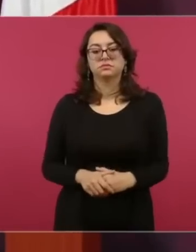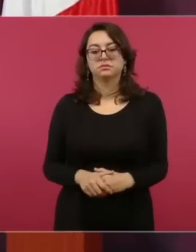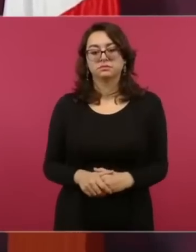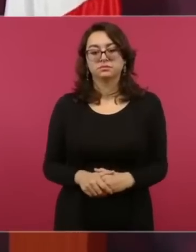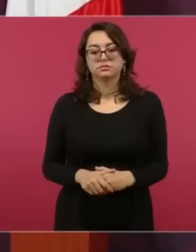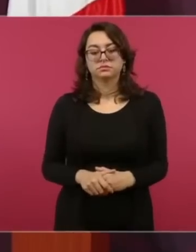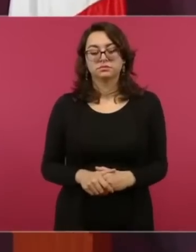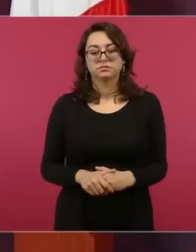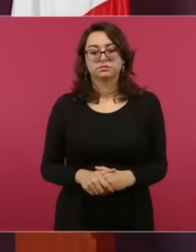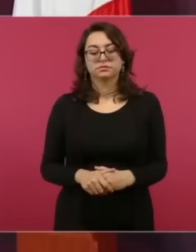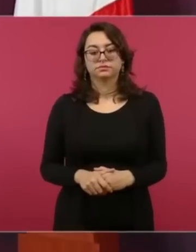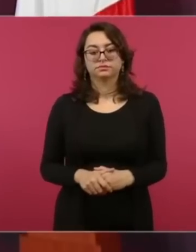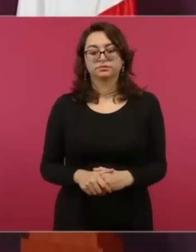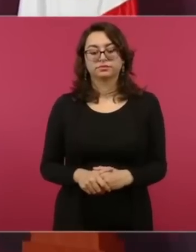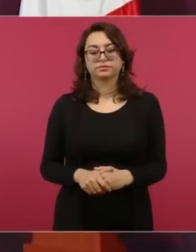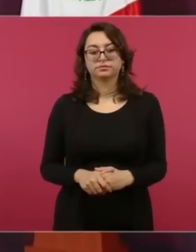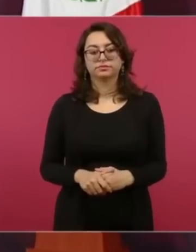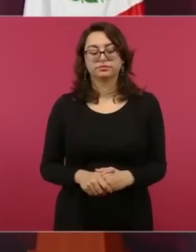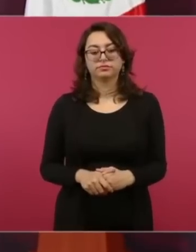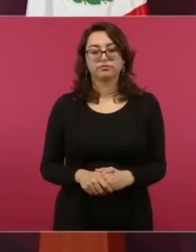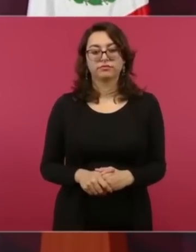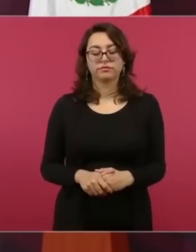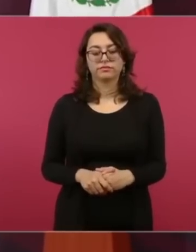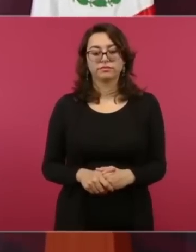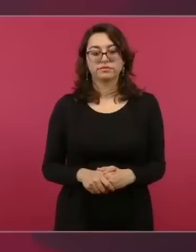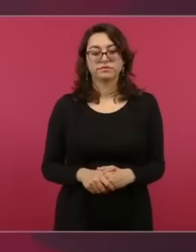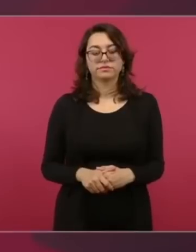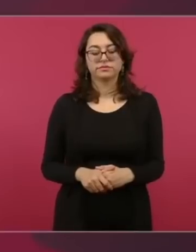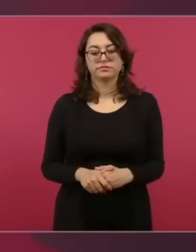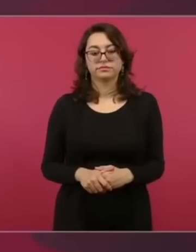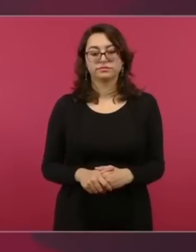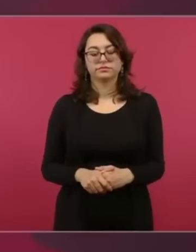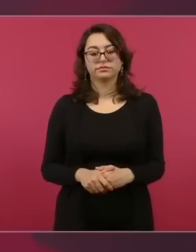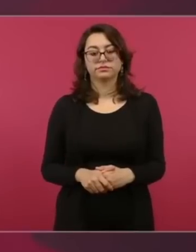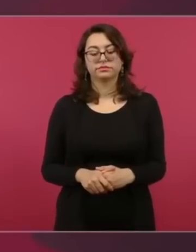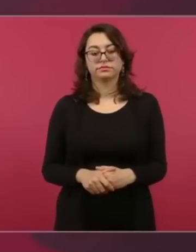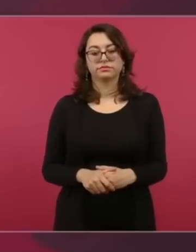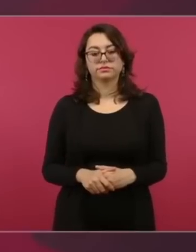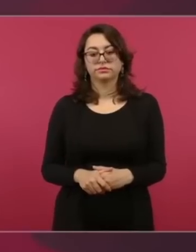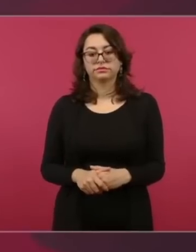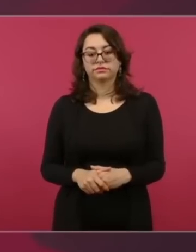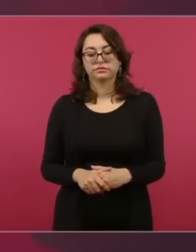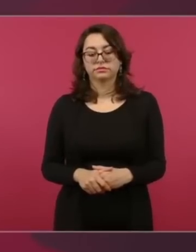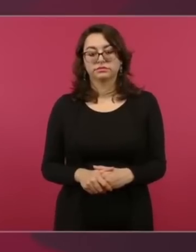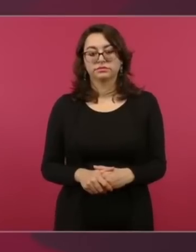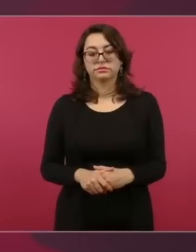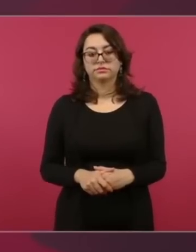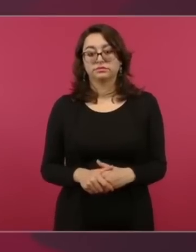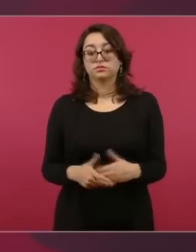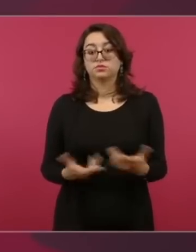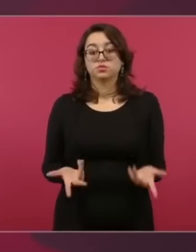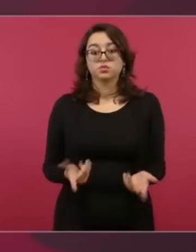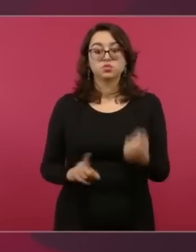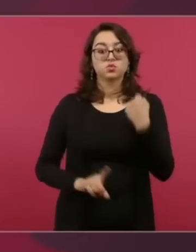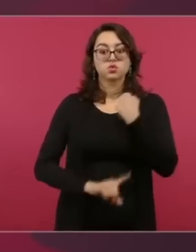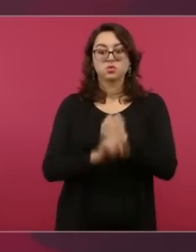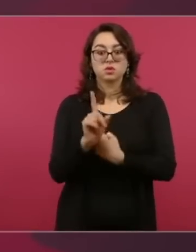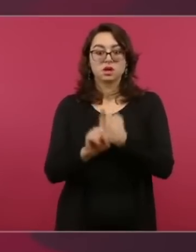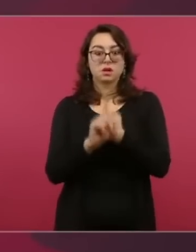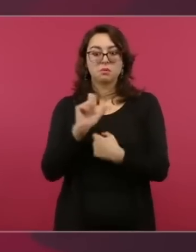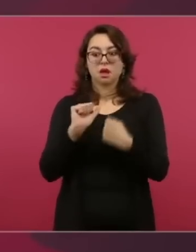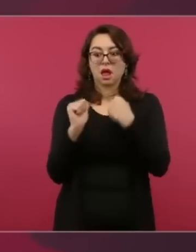No hay ningún juicio de